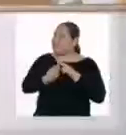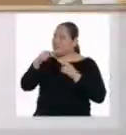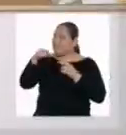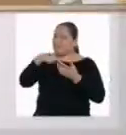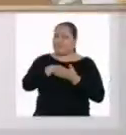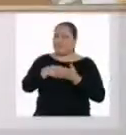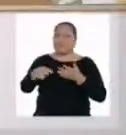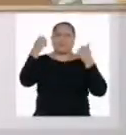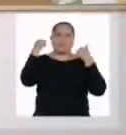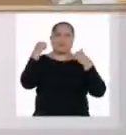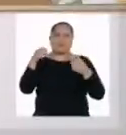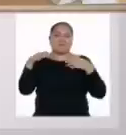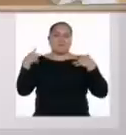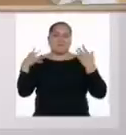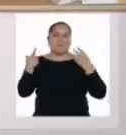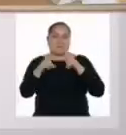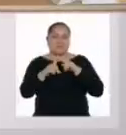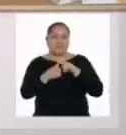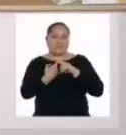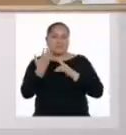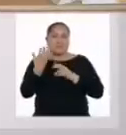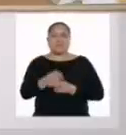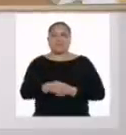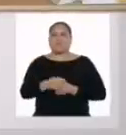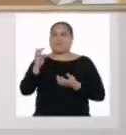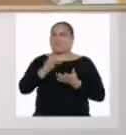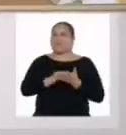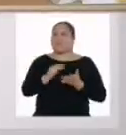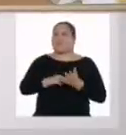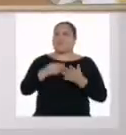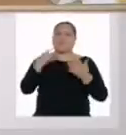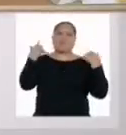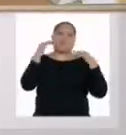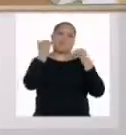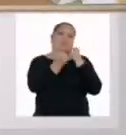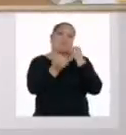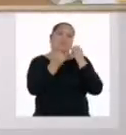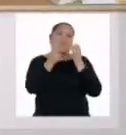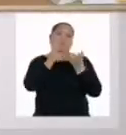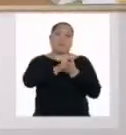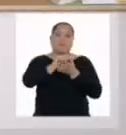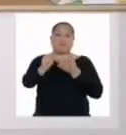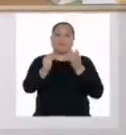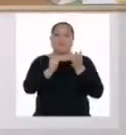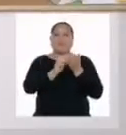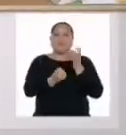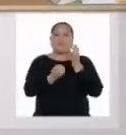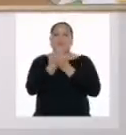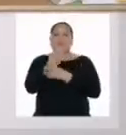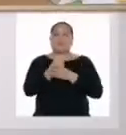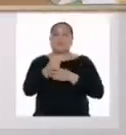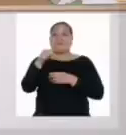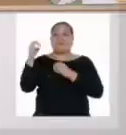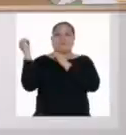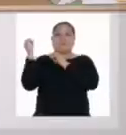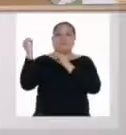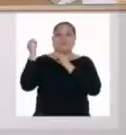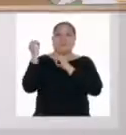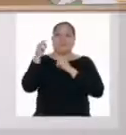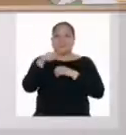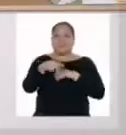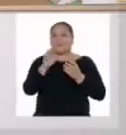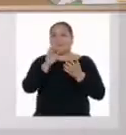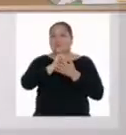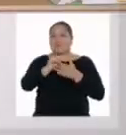semana? Muy bien. Feliz en empezarla. Sobre todo porque cierra el mes de septiembre y da inicio a octubre. Un mes con muchas